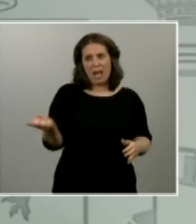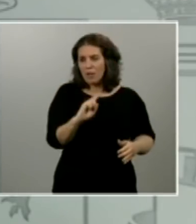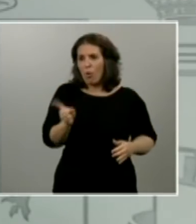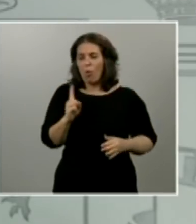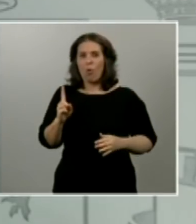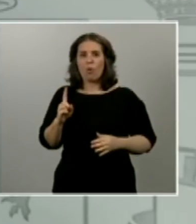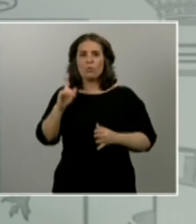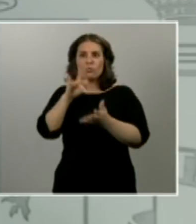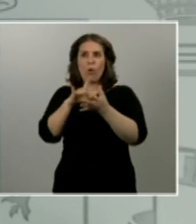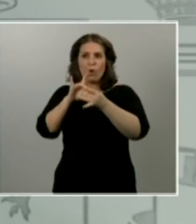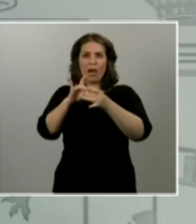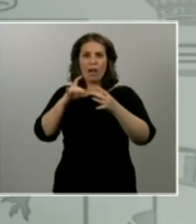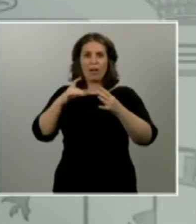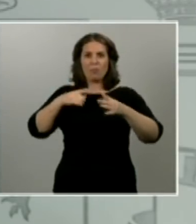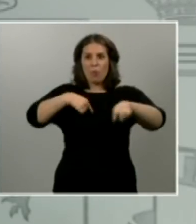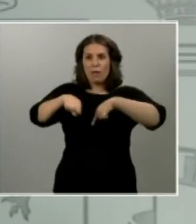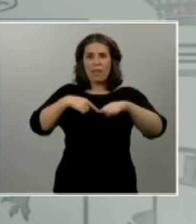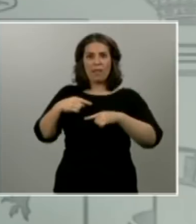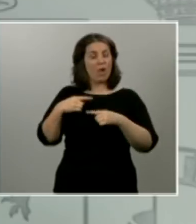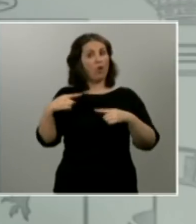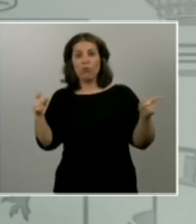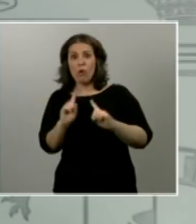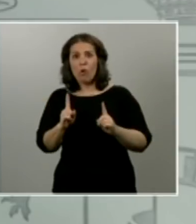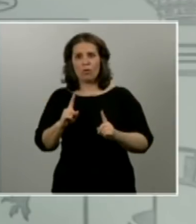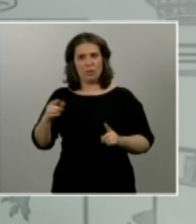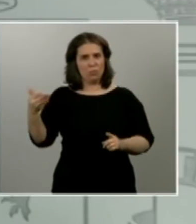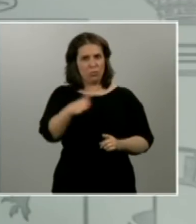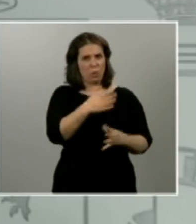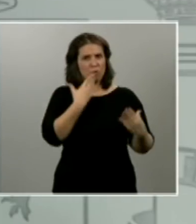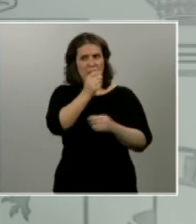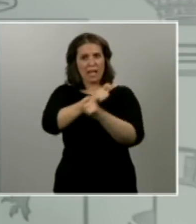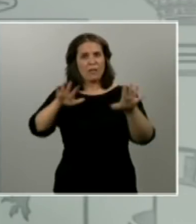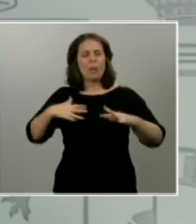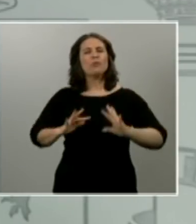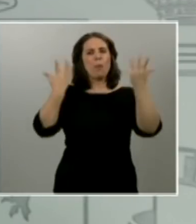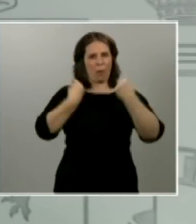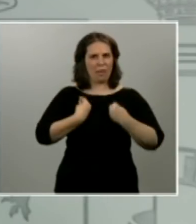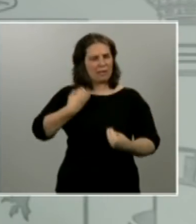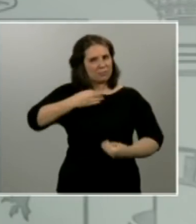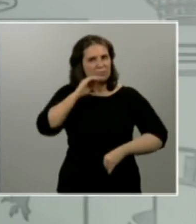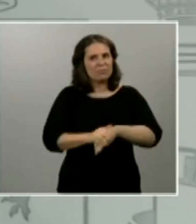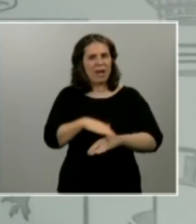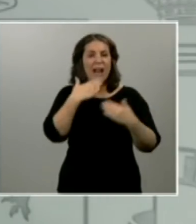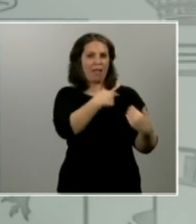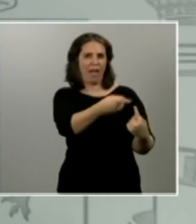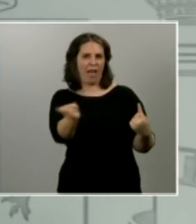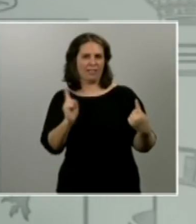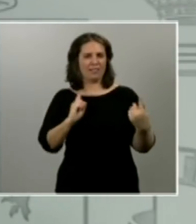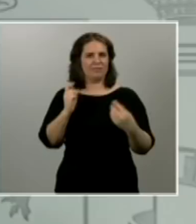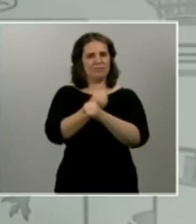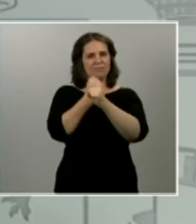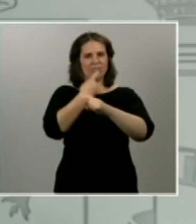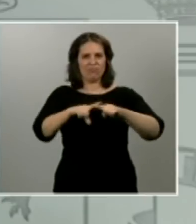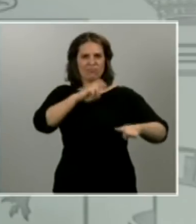reducción de movilidad que hemos adoptado. Justamente estas eran las metas que perseguíamos cuando hace tres semanas